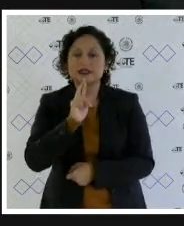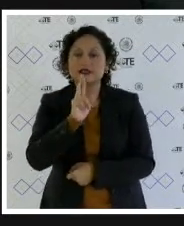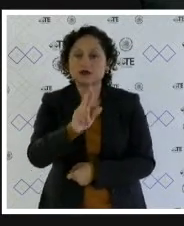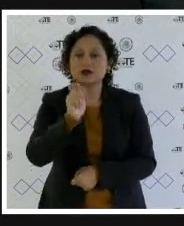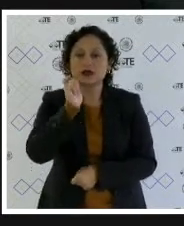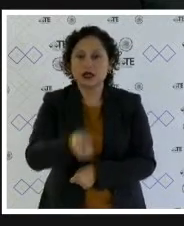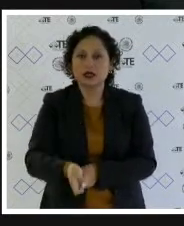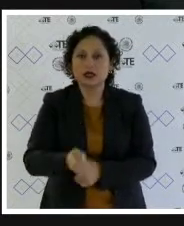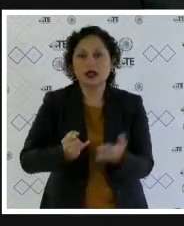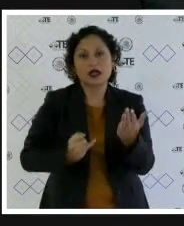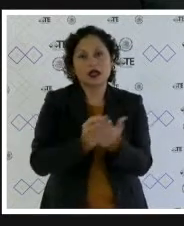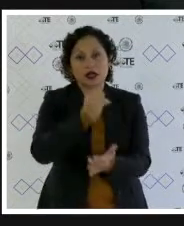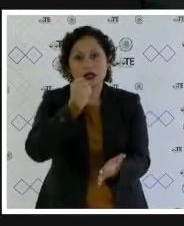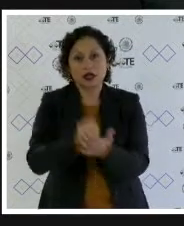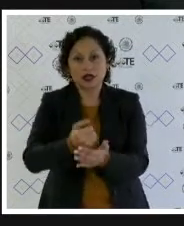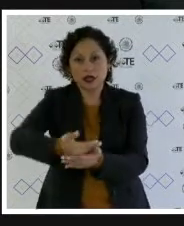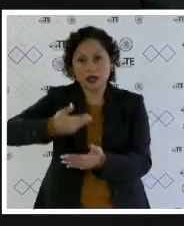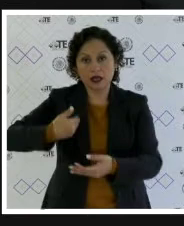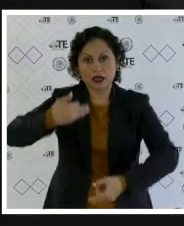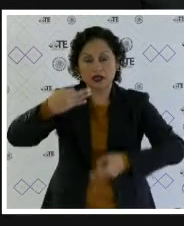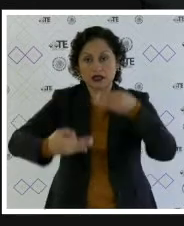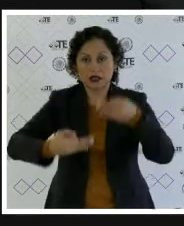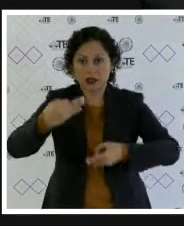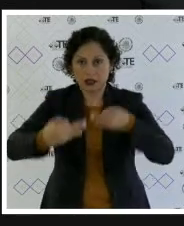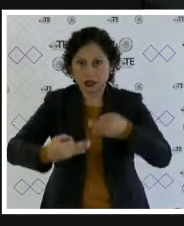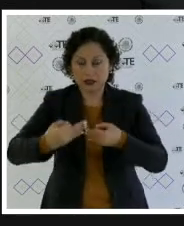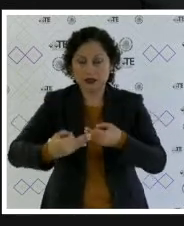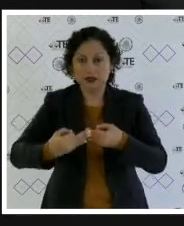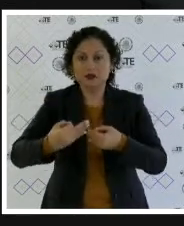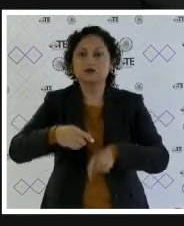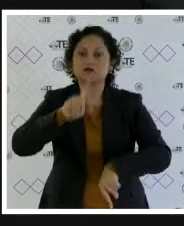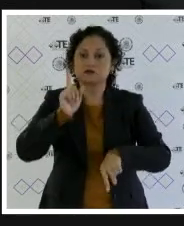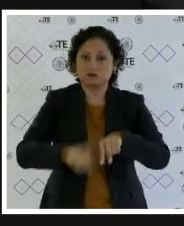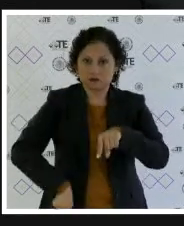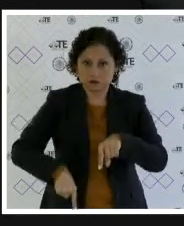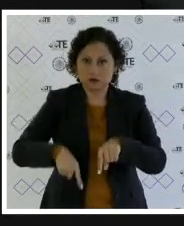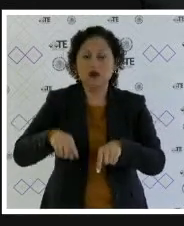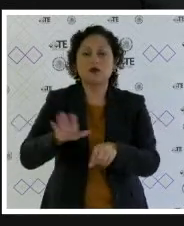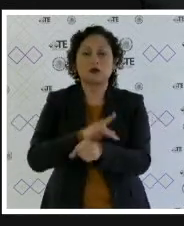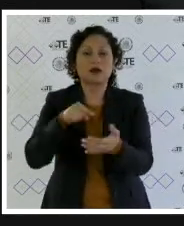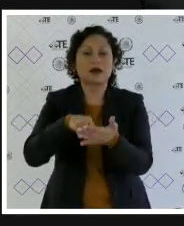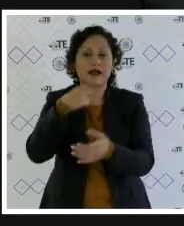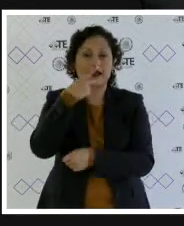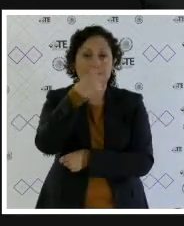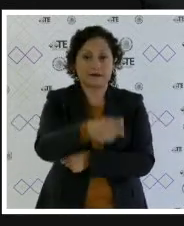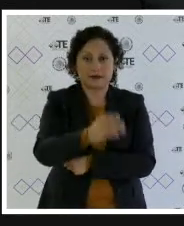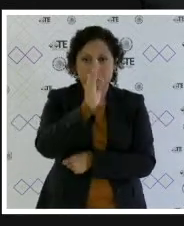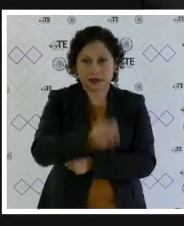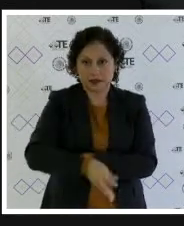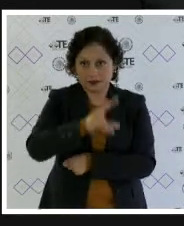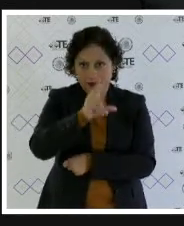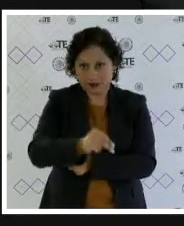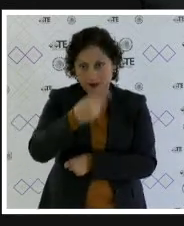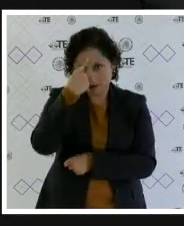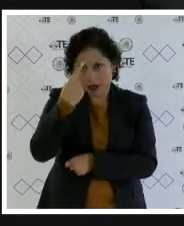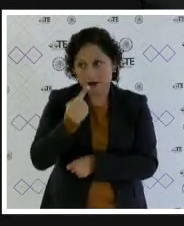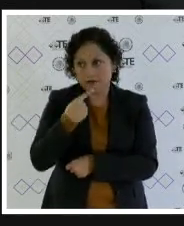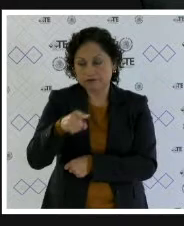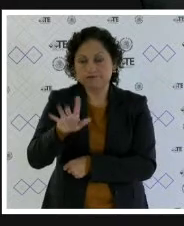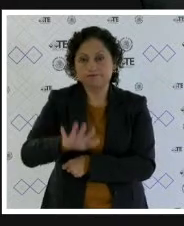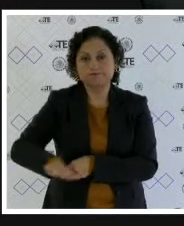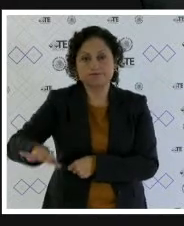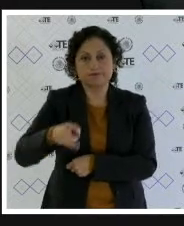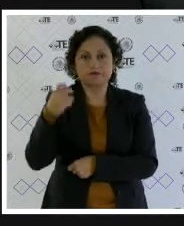Se revocan los dictámenes emitidos por el órgano dictaminador, en los que se determinaron negativos los proyectos registrados por la parte actora. En